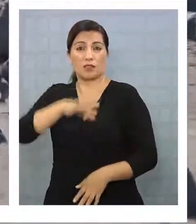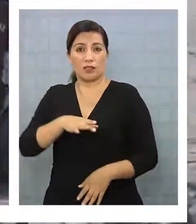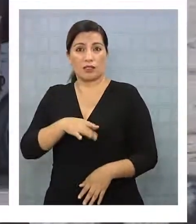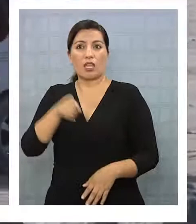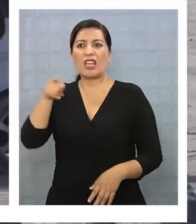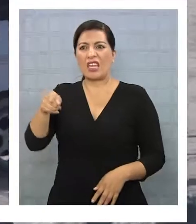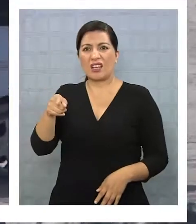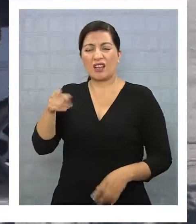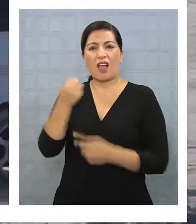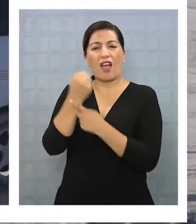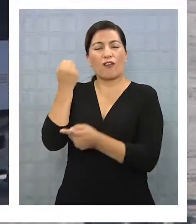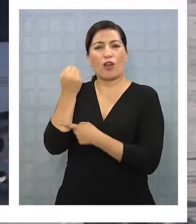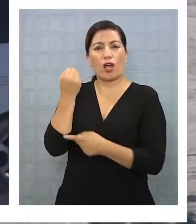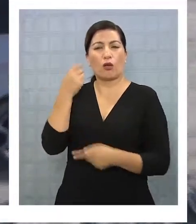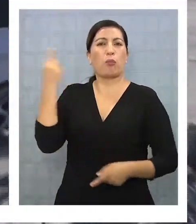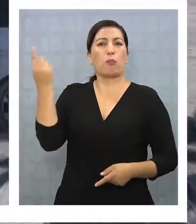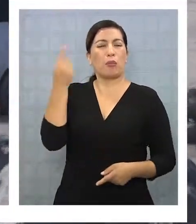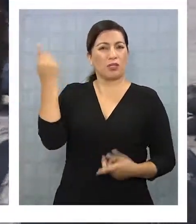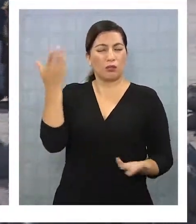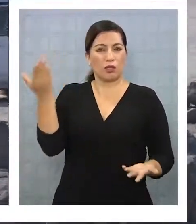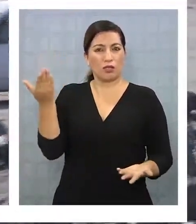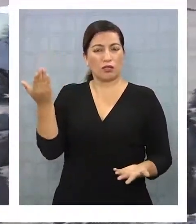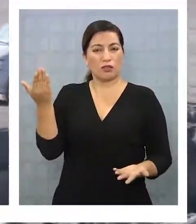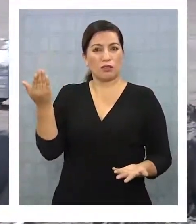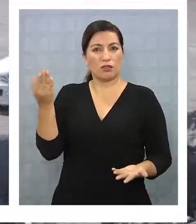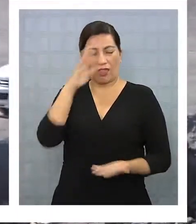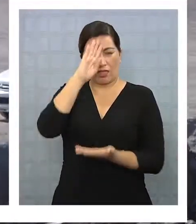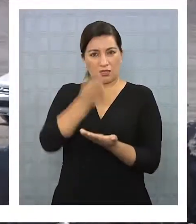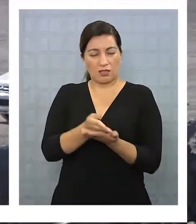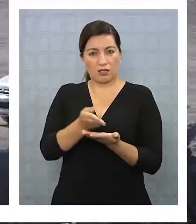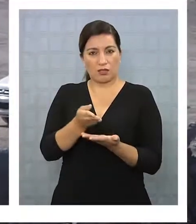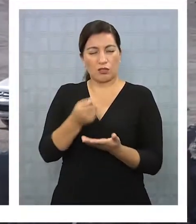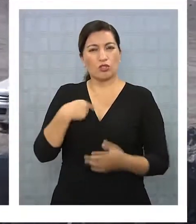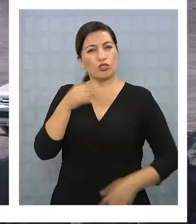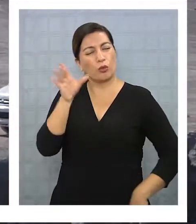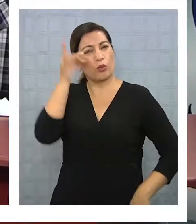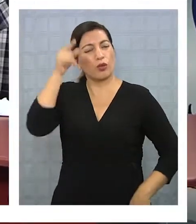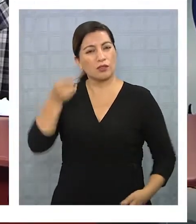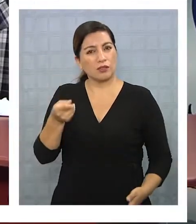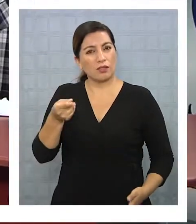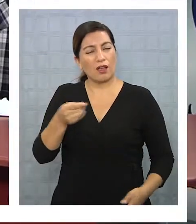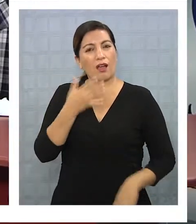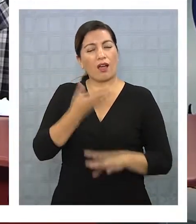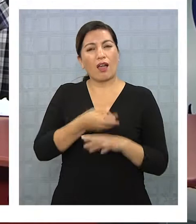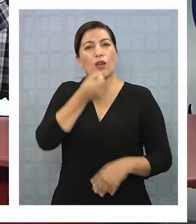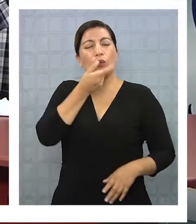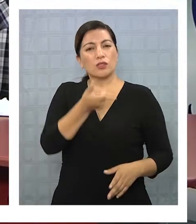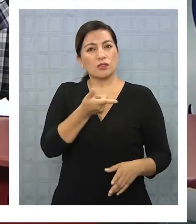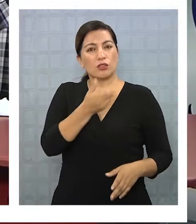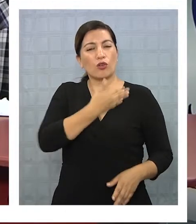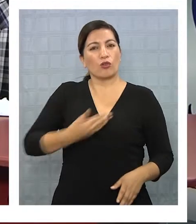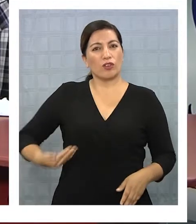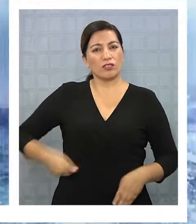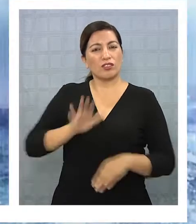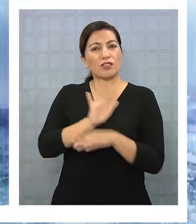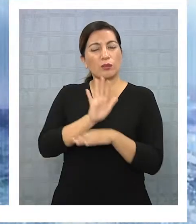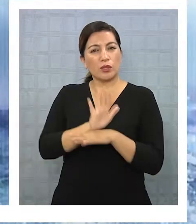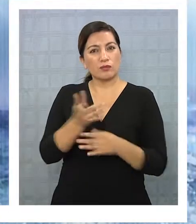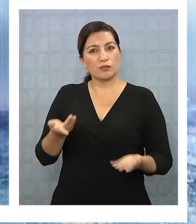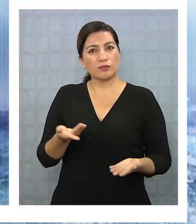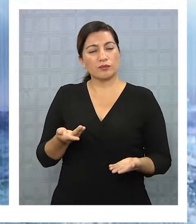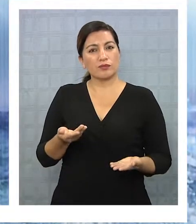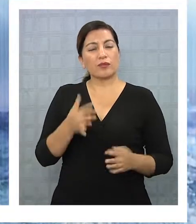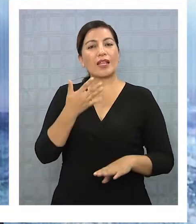él siendo un abogado particular podría haber elegido. A mí me llama la atención una cosa, que aquí hubo acusaciones de que cuando era gobernador, en la provincia de Tamarugal se estaban